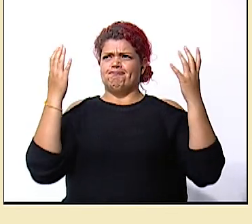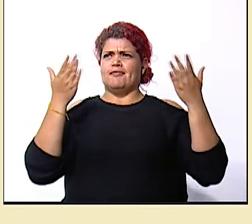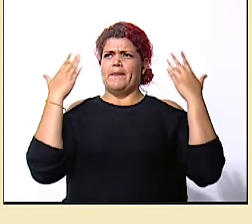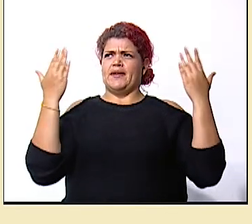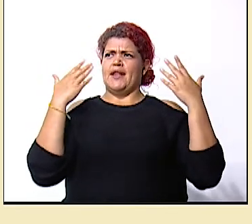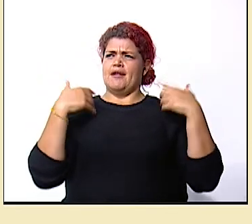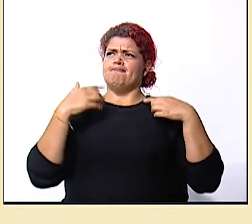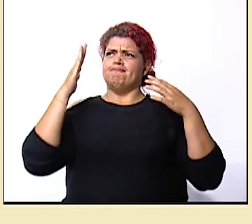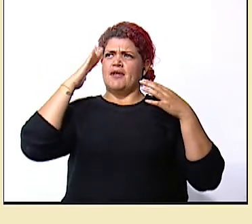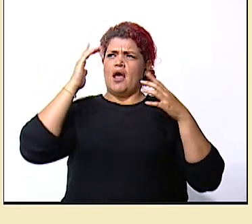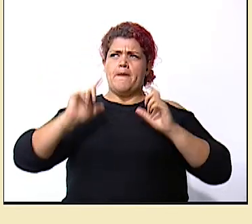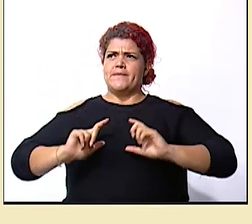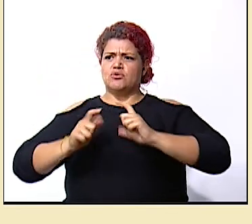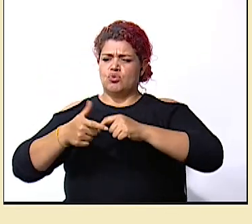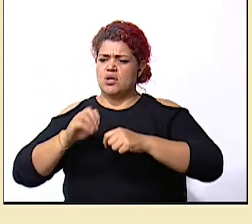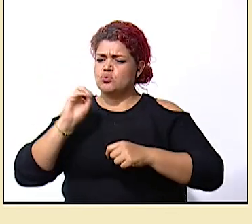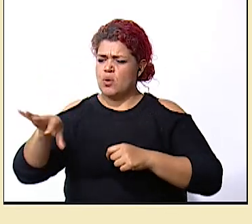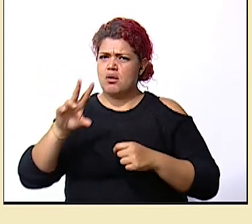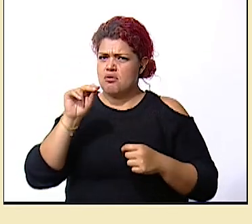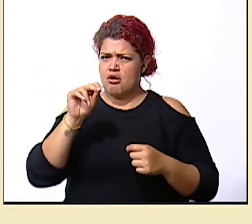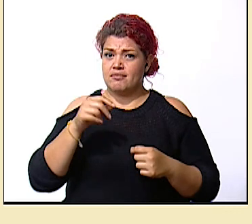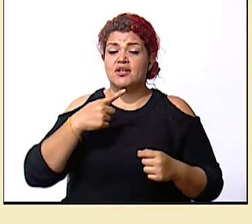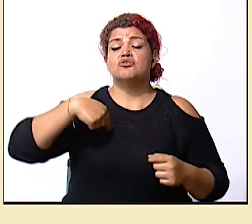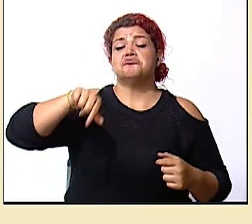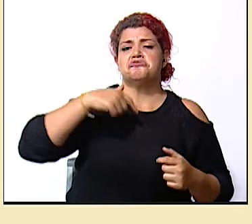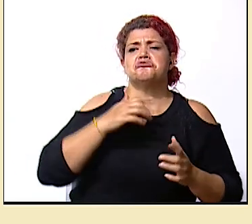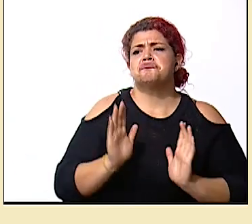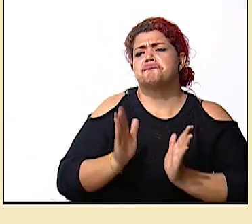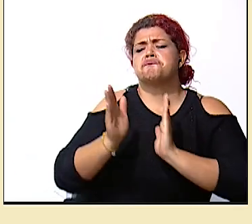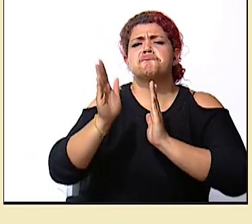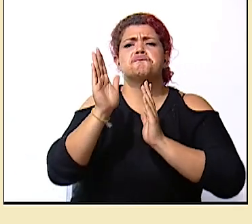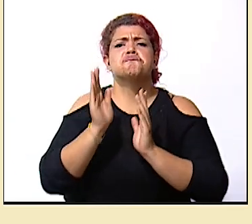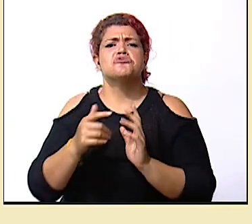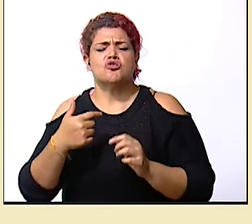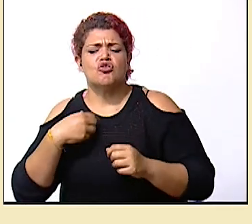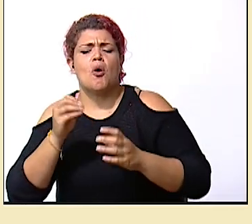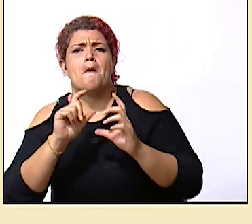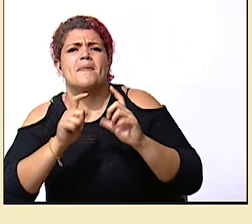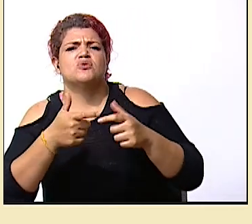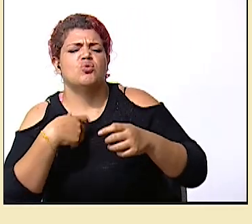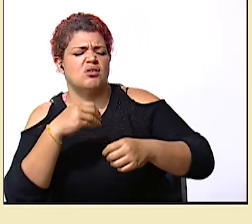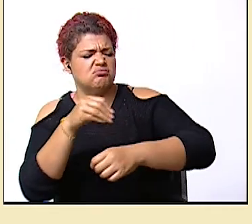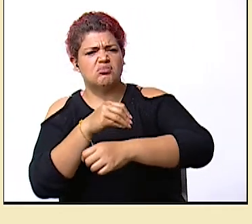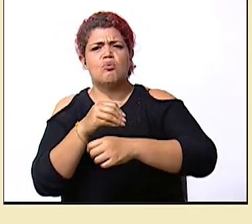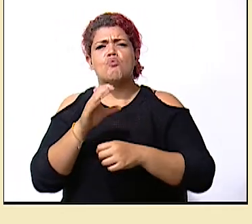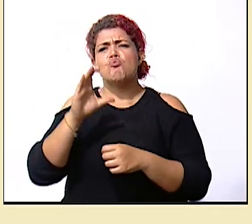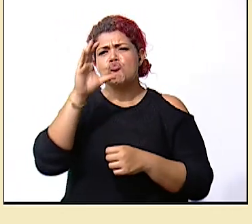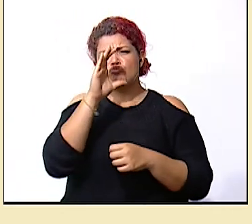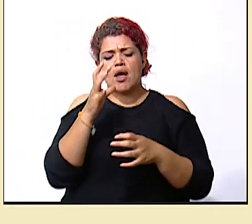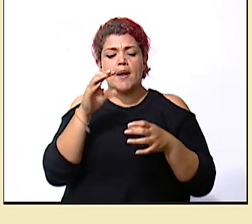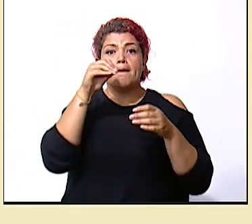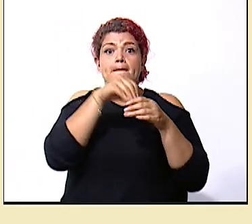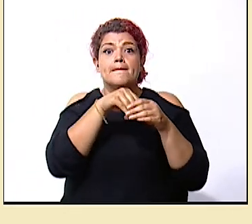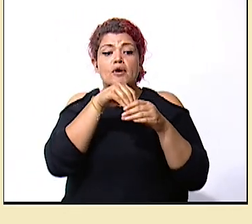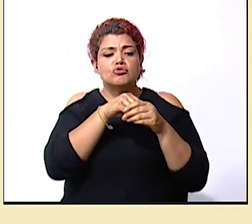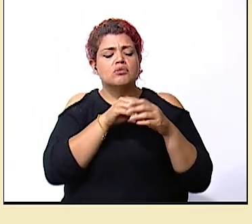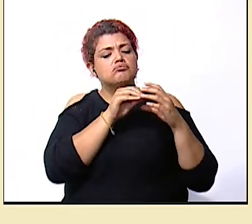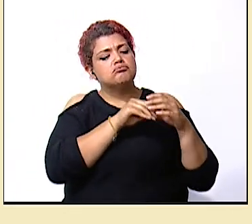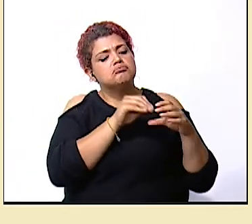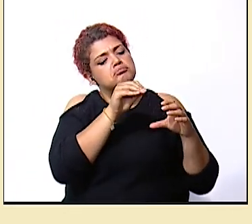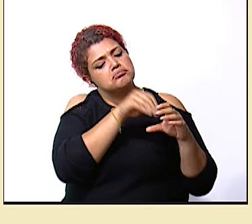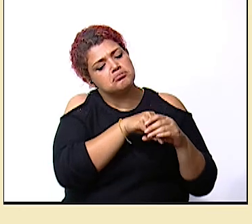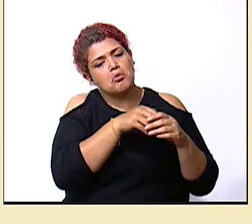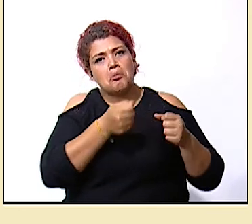si nosotros vamos por la calle y llevamos una basura debemos de buscar una bolsita y depositarlo